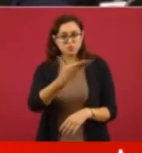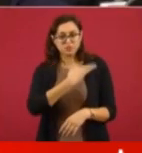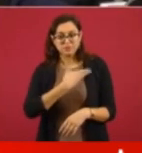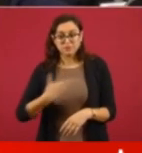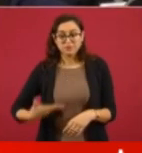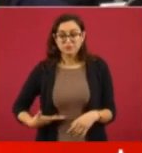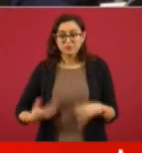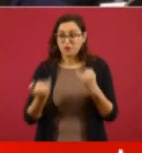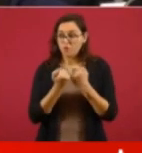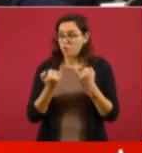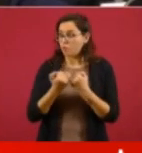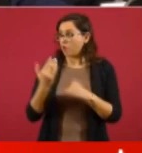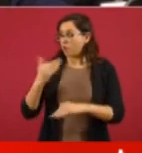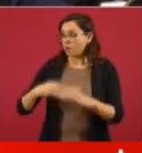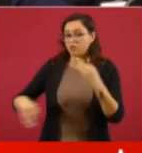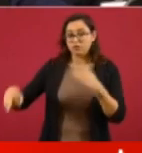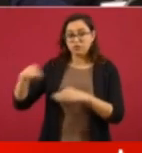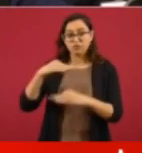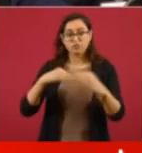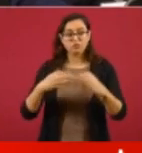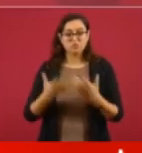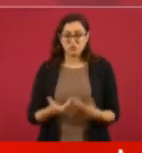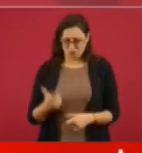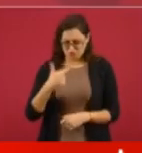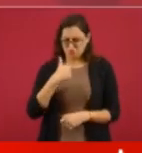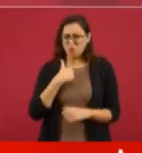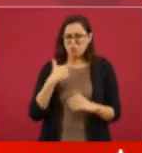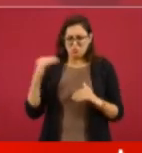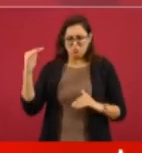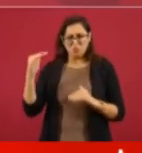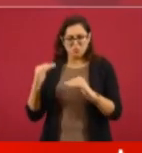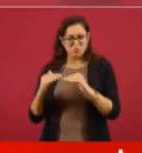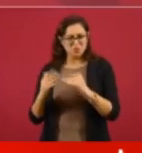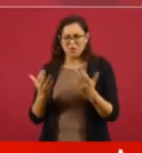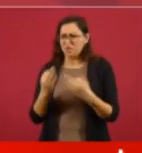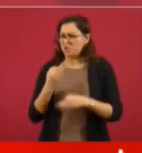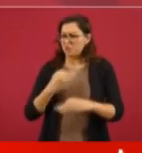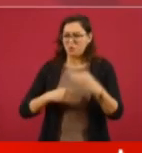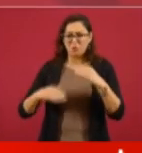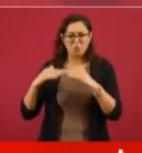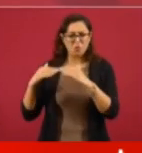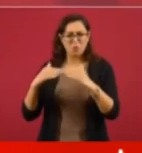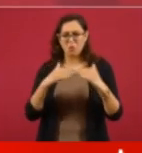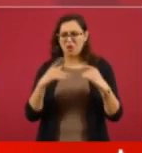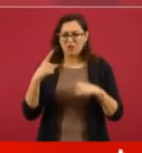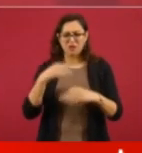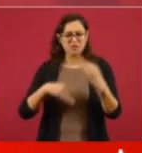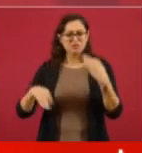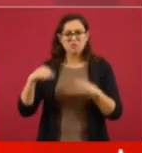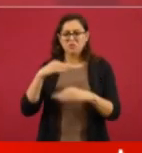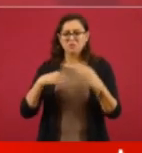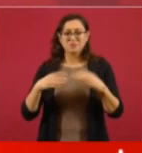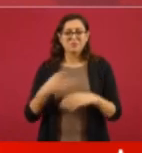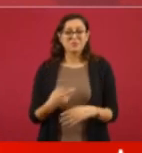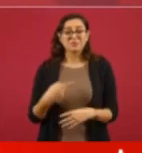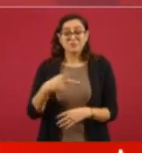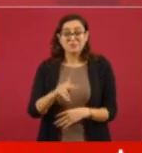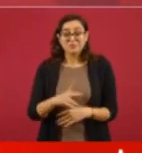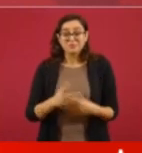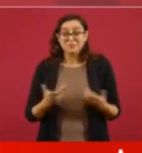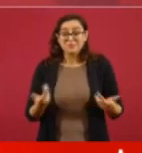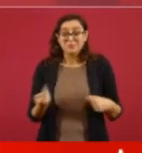mismo que todos los demás. Pero yo soy un ciudadano, como cualquier otra persona. Sí, pero bueno,